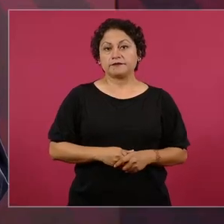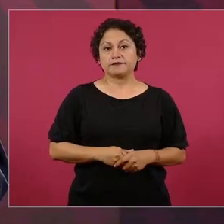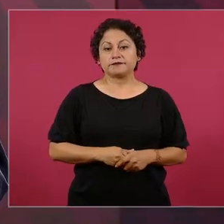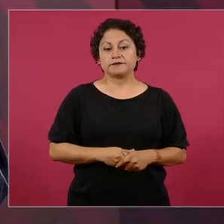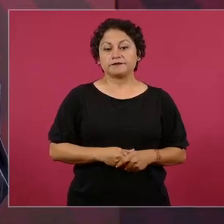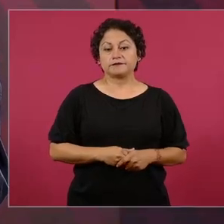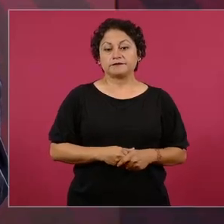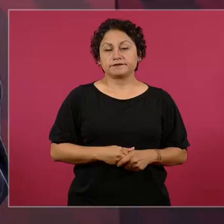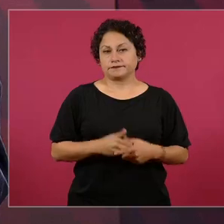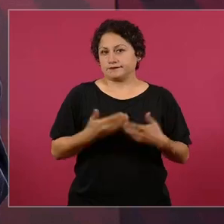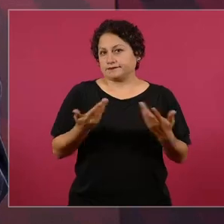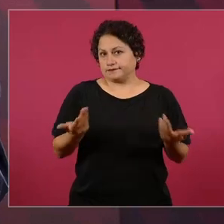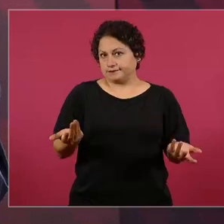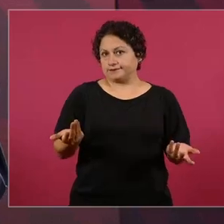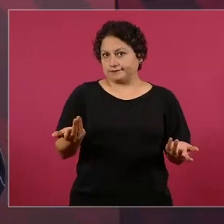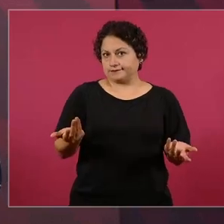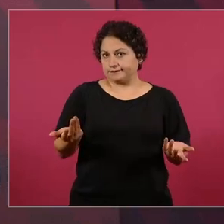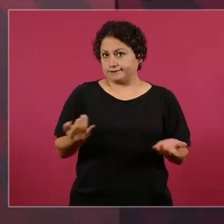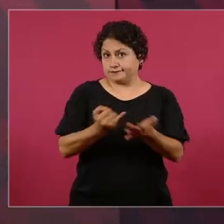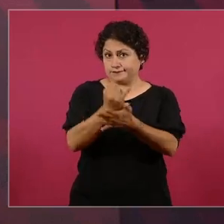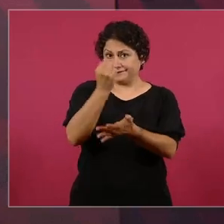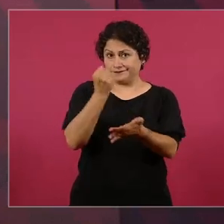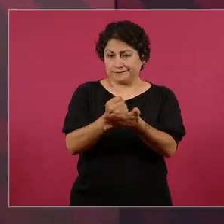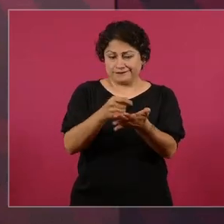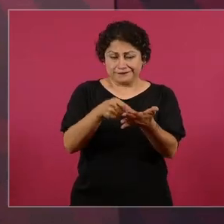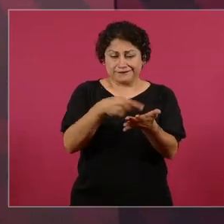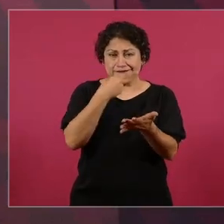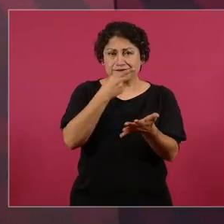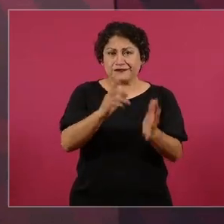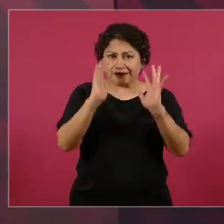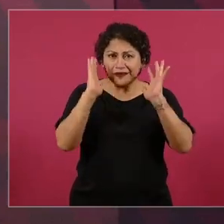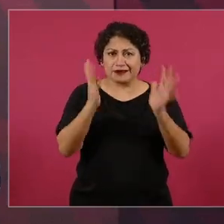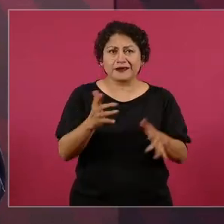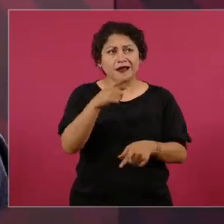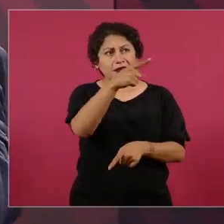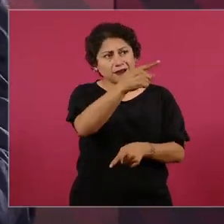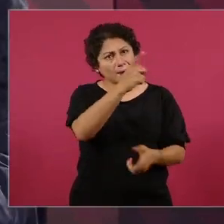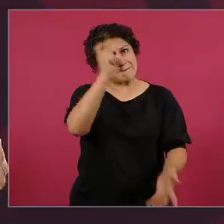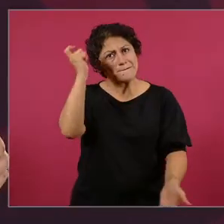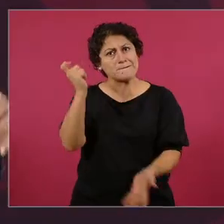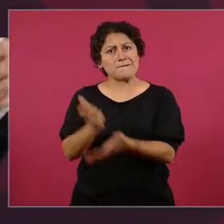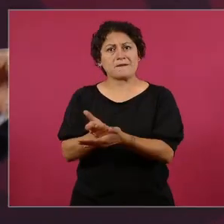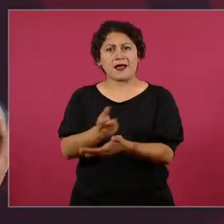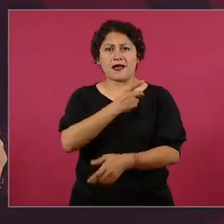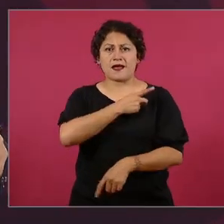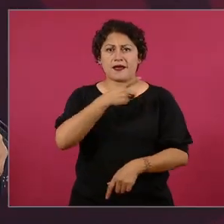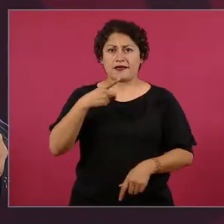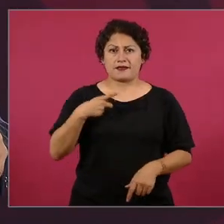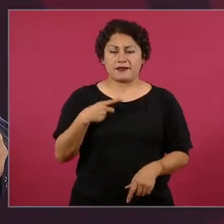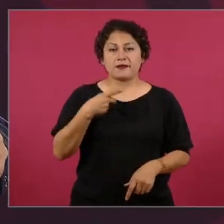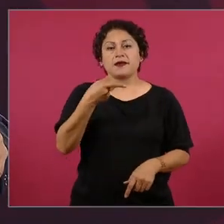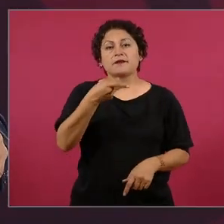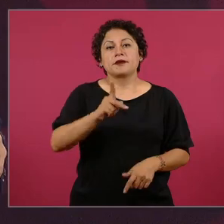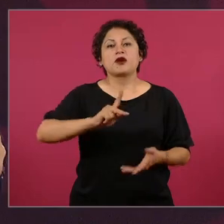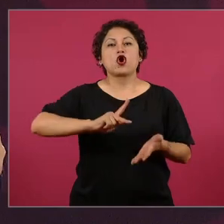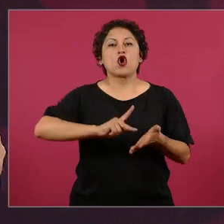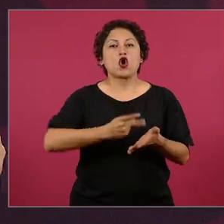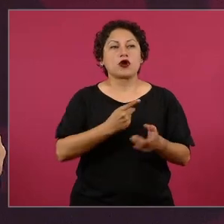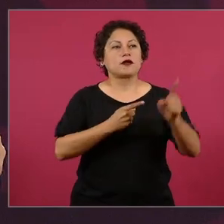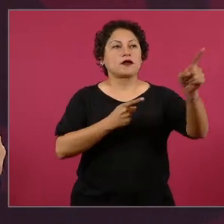o sea, que sí deben de aportar ese dinero y todavía viene otro recurso y regresan a la Corte